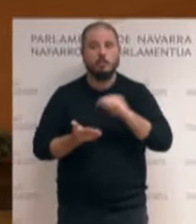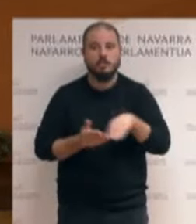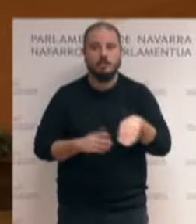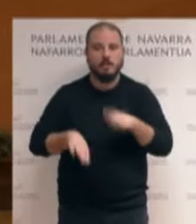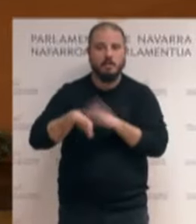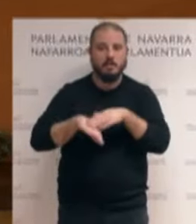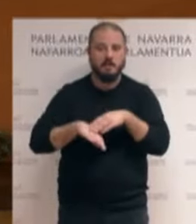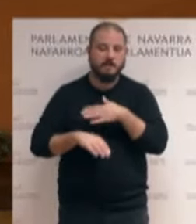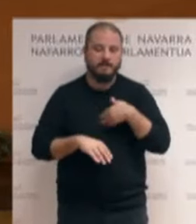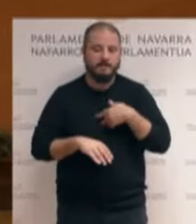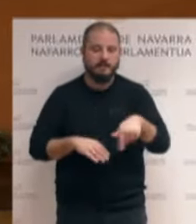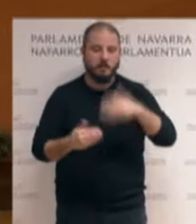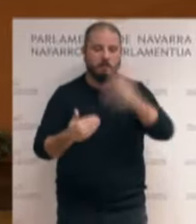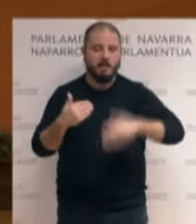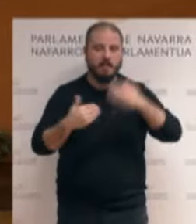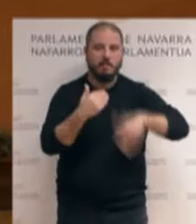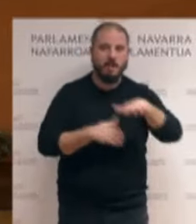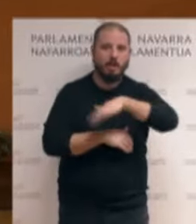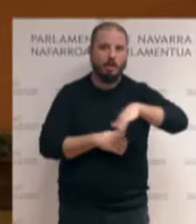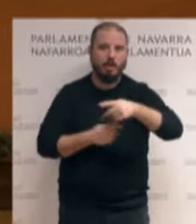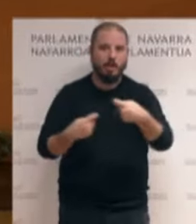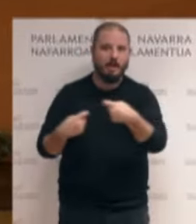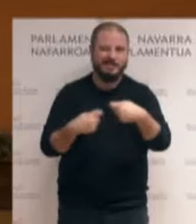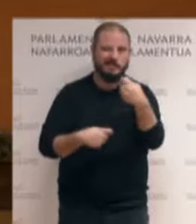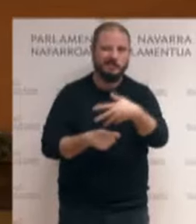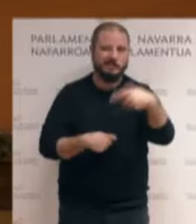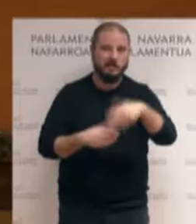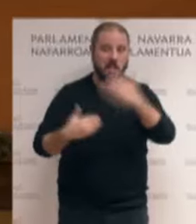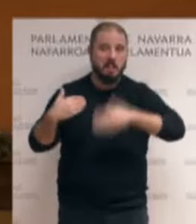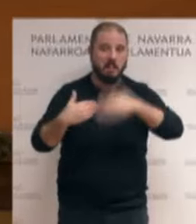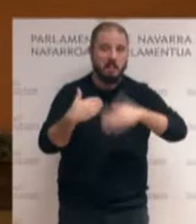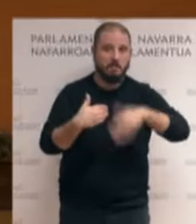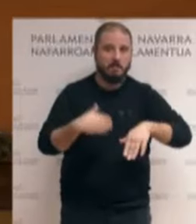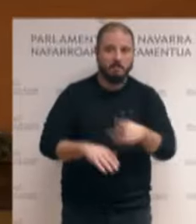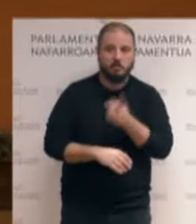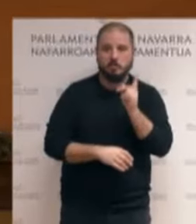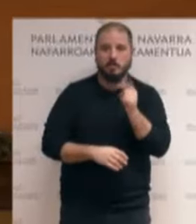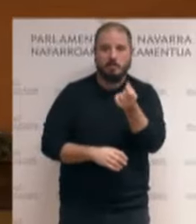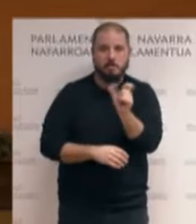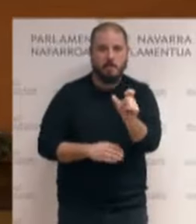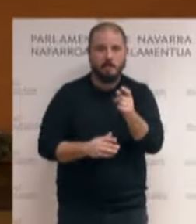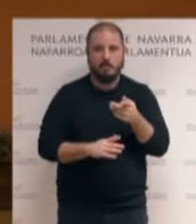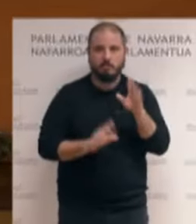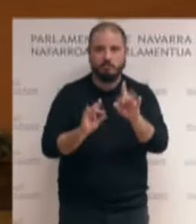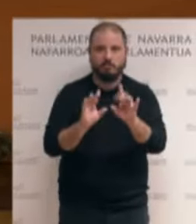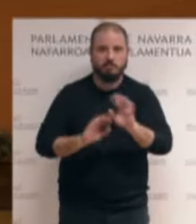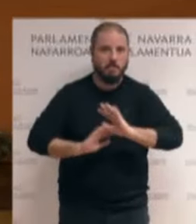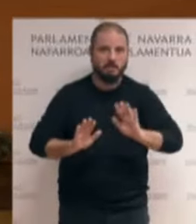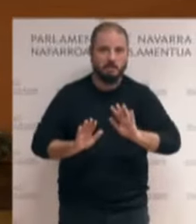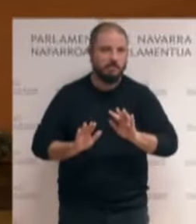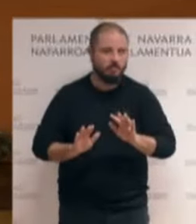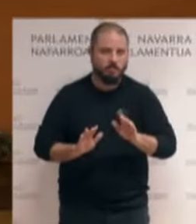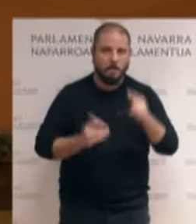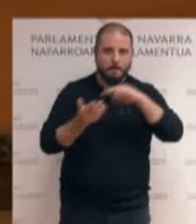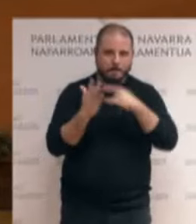limitar la declaración de las zonas tensionadas con una mera limitación de los precios. No, los planes específicos son